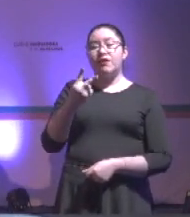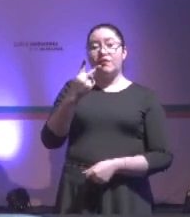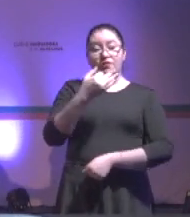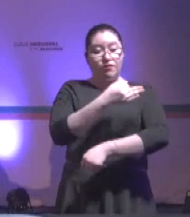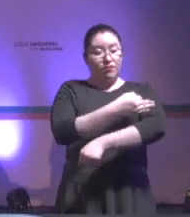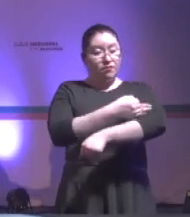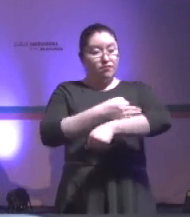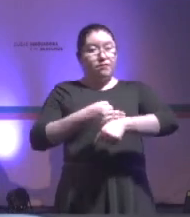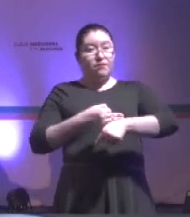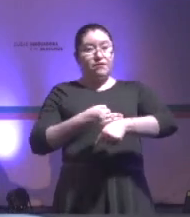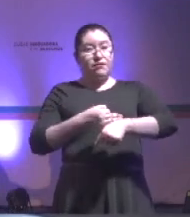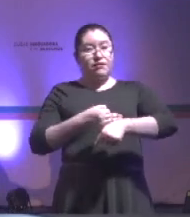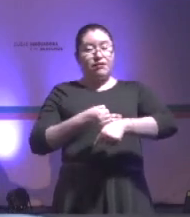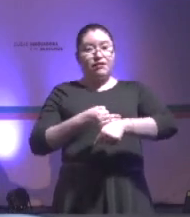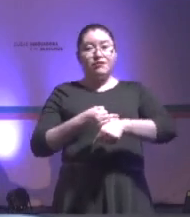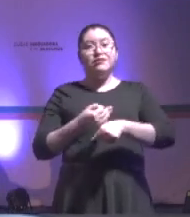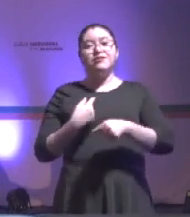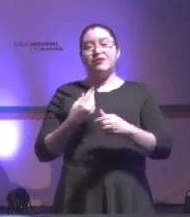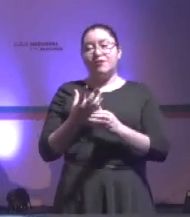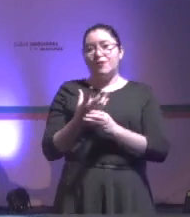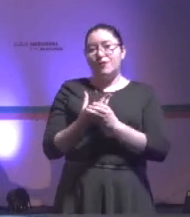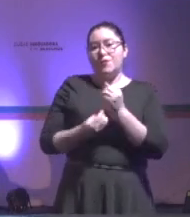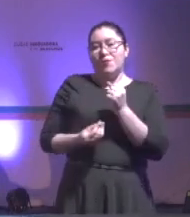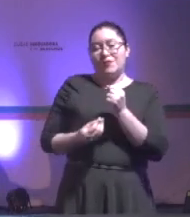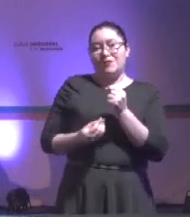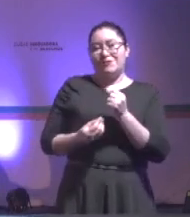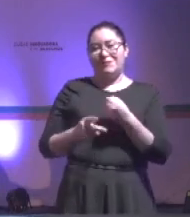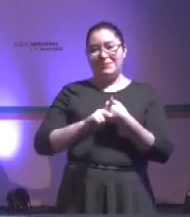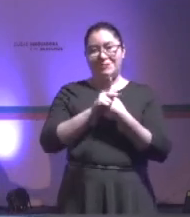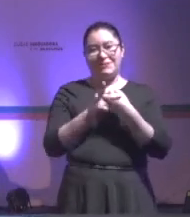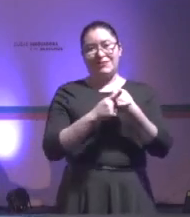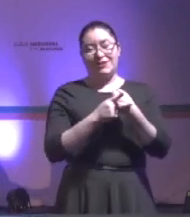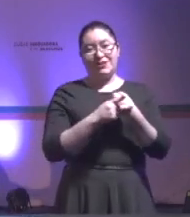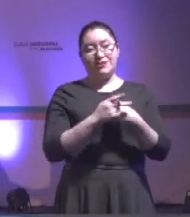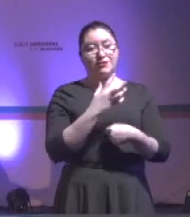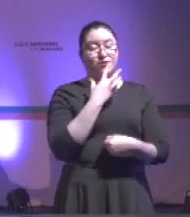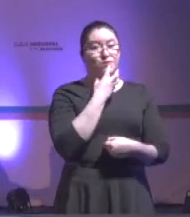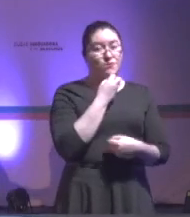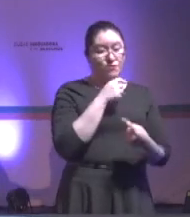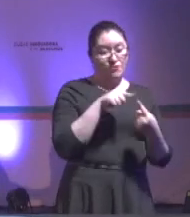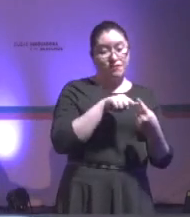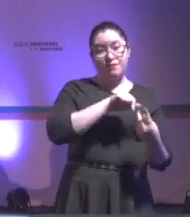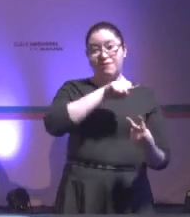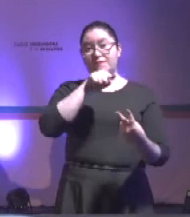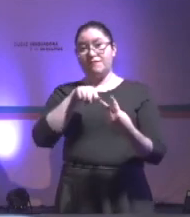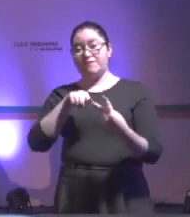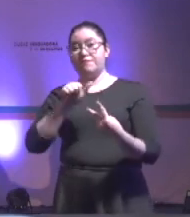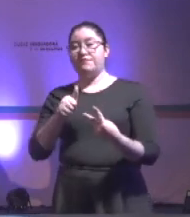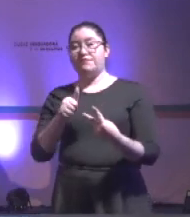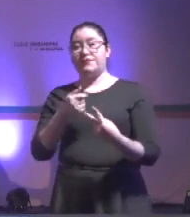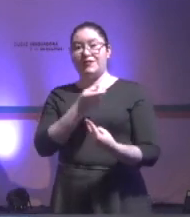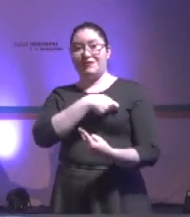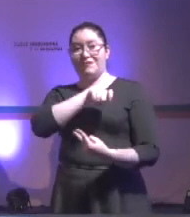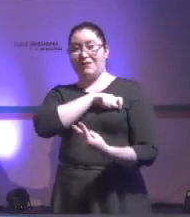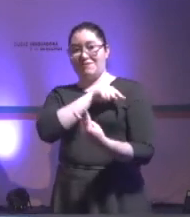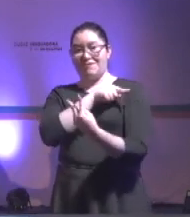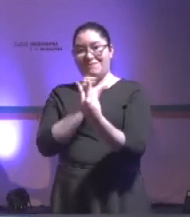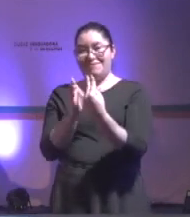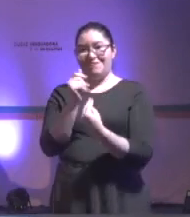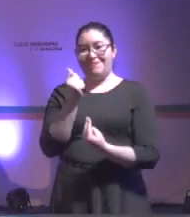familias de refugiados. Una familia de refugiados judíos y una familia de refugiados españoles,